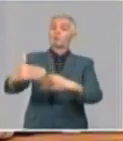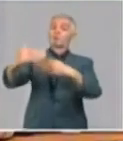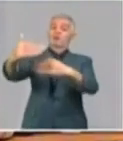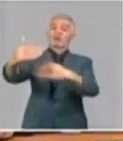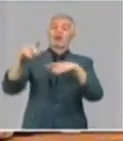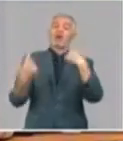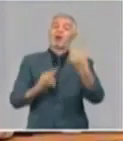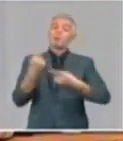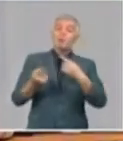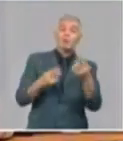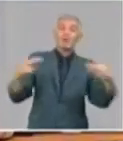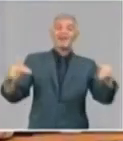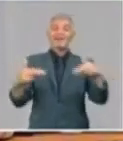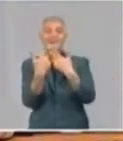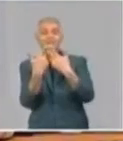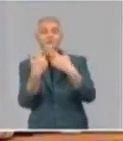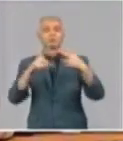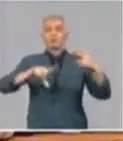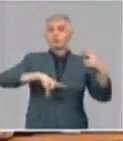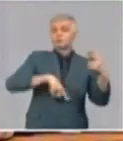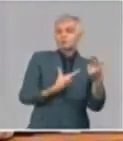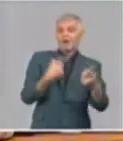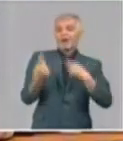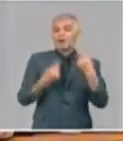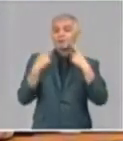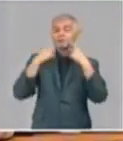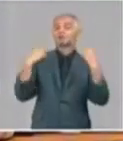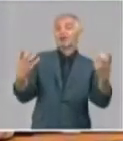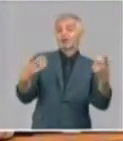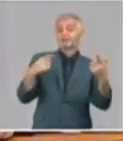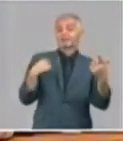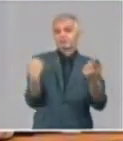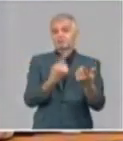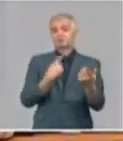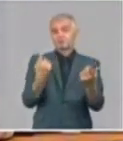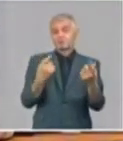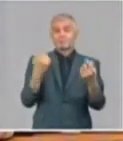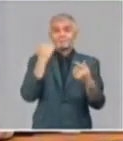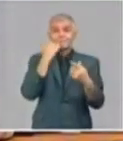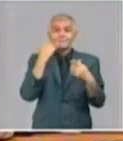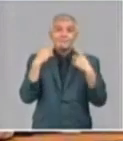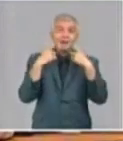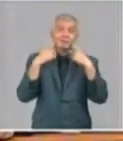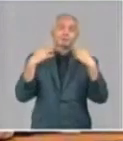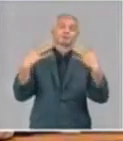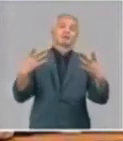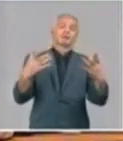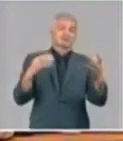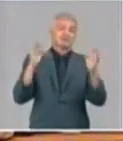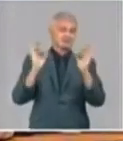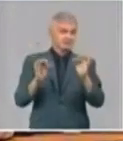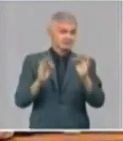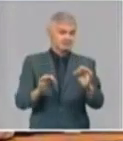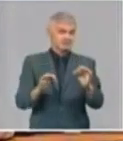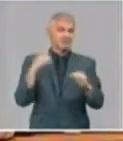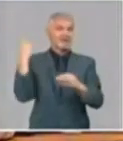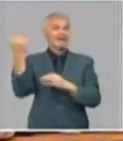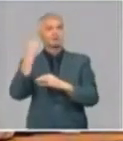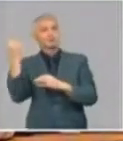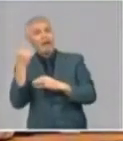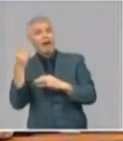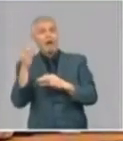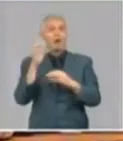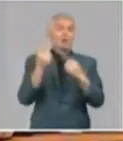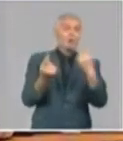masivos estábamos a punto de hacer algunos de los más grandes eventos que hacemos tanto nacionales como